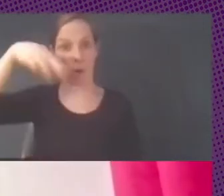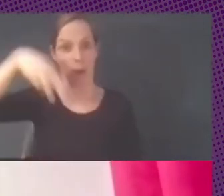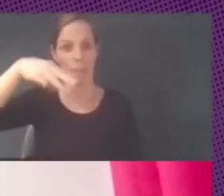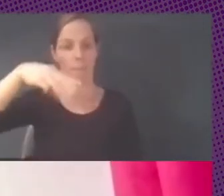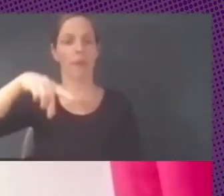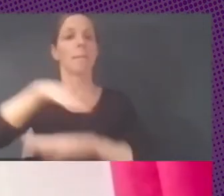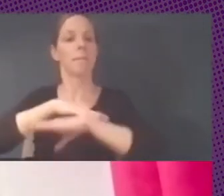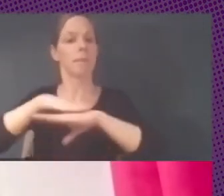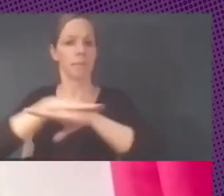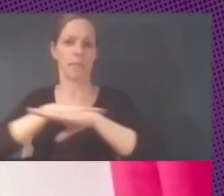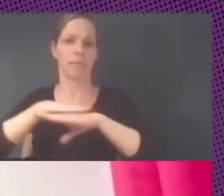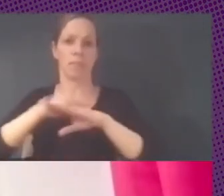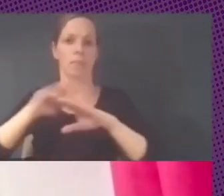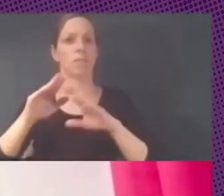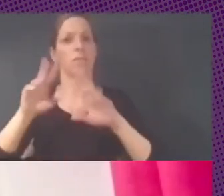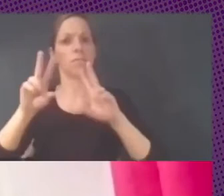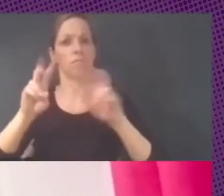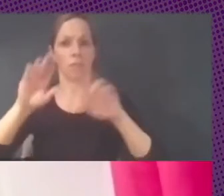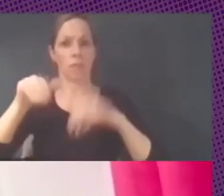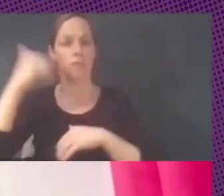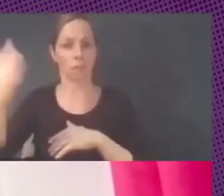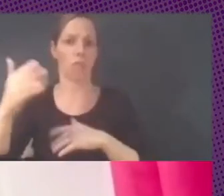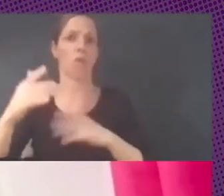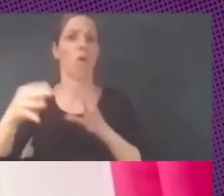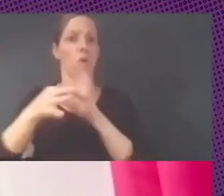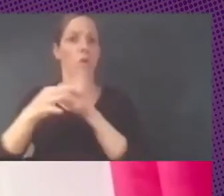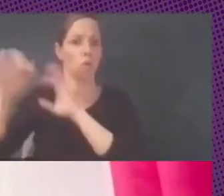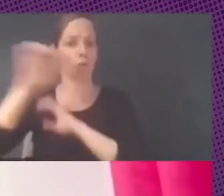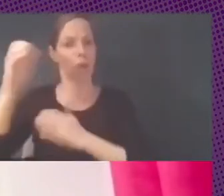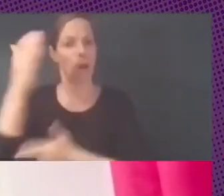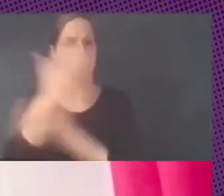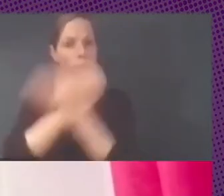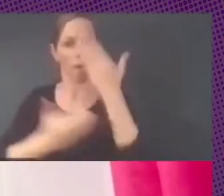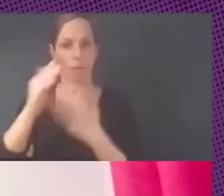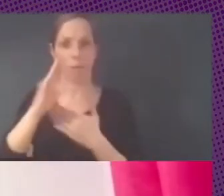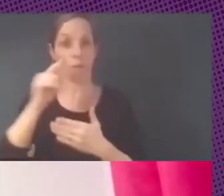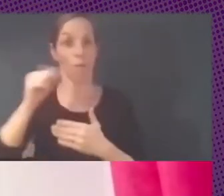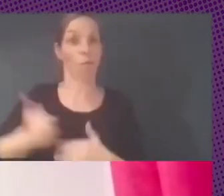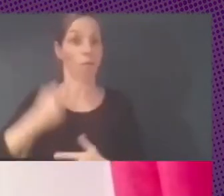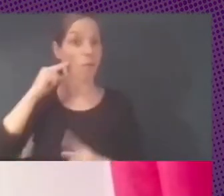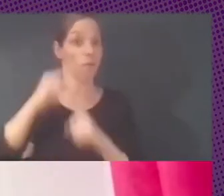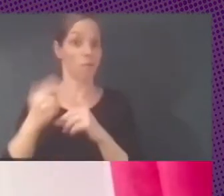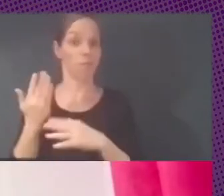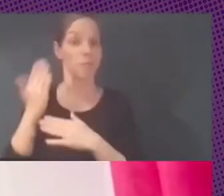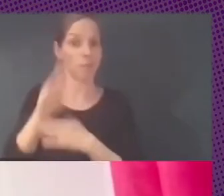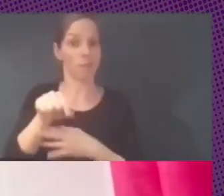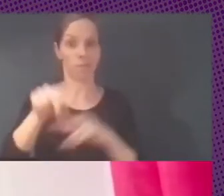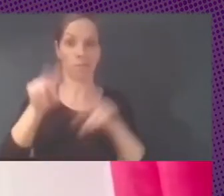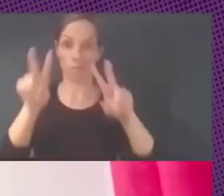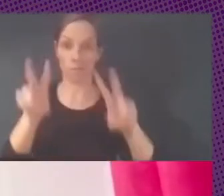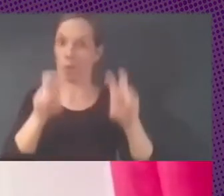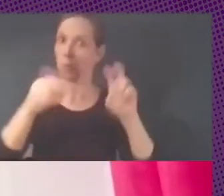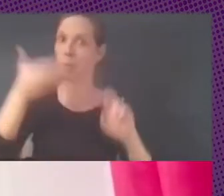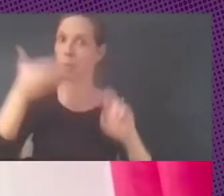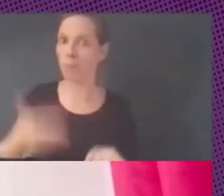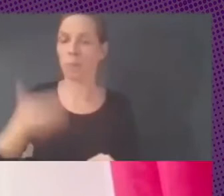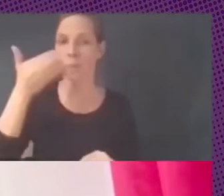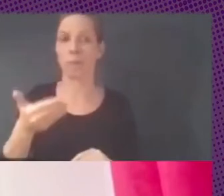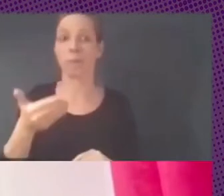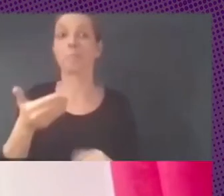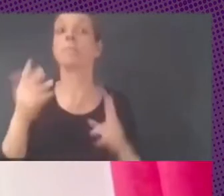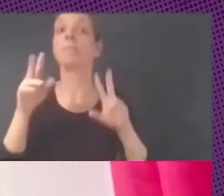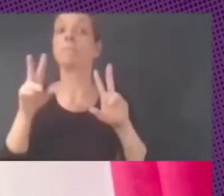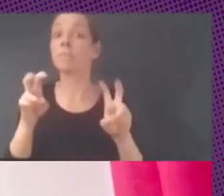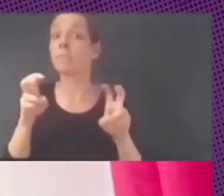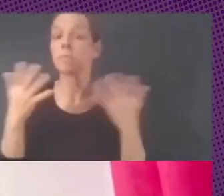Exteriores, Unión Europea y Cooperación por esta oportunidad que nos dan de presentar aquí un tema tan importante como es